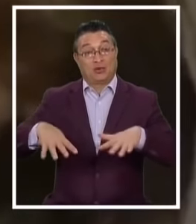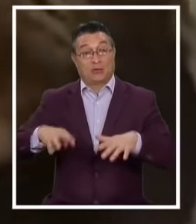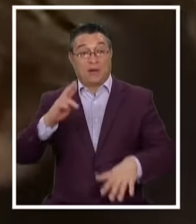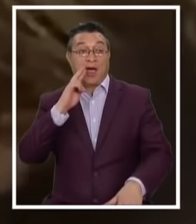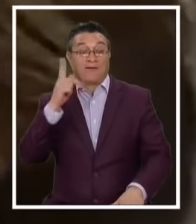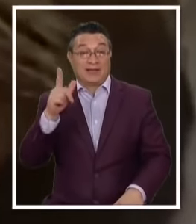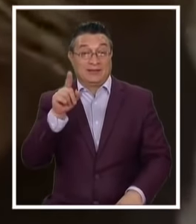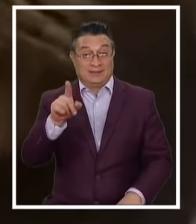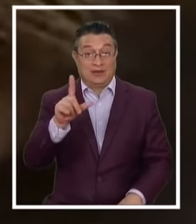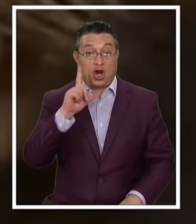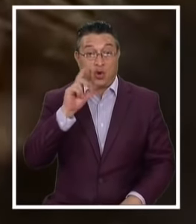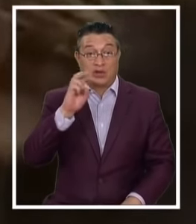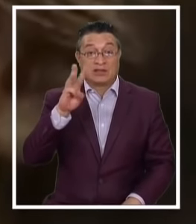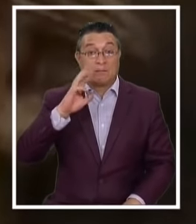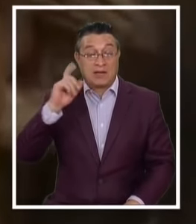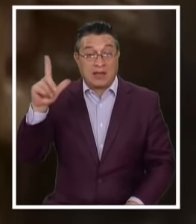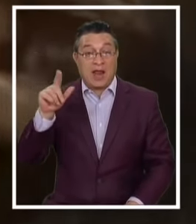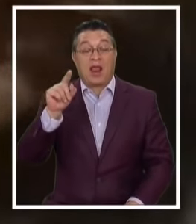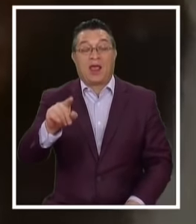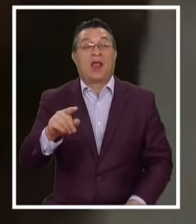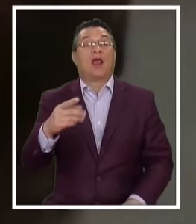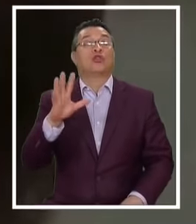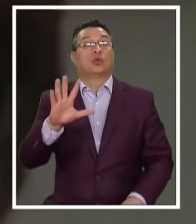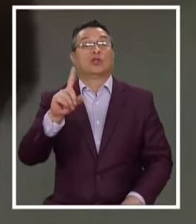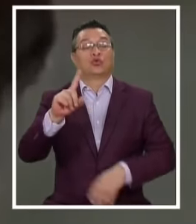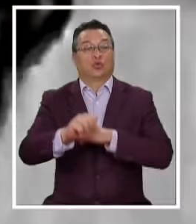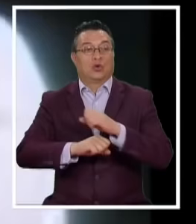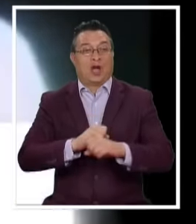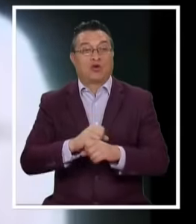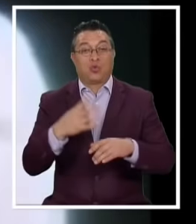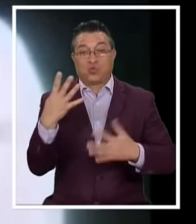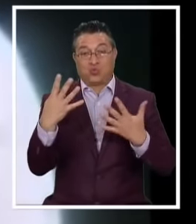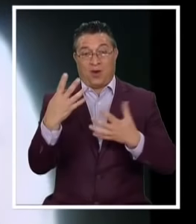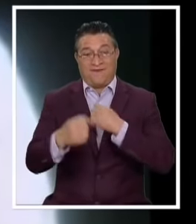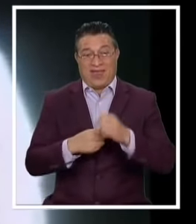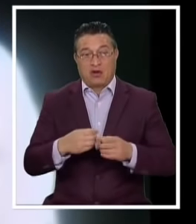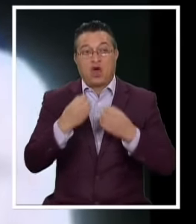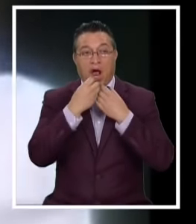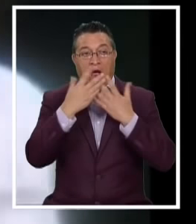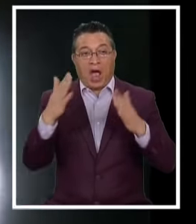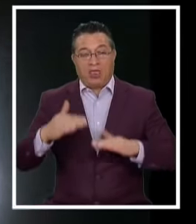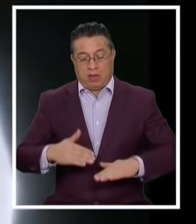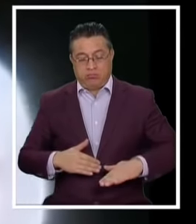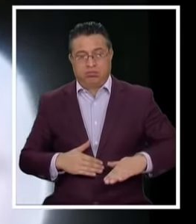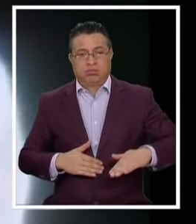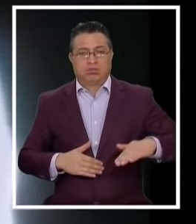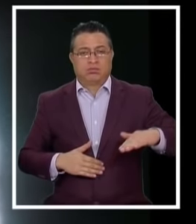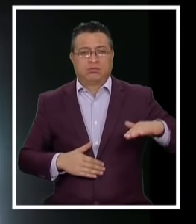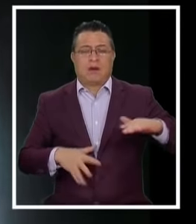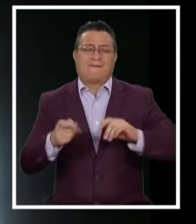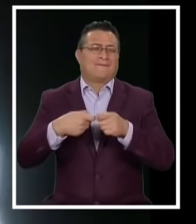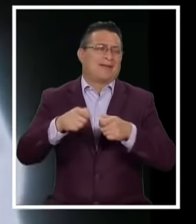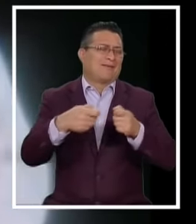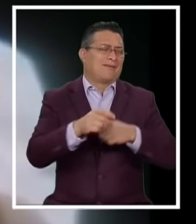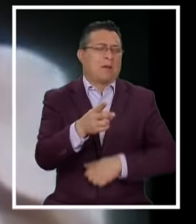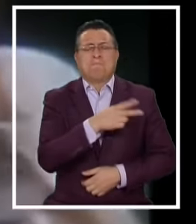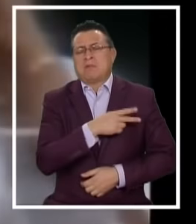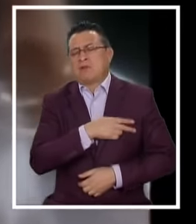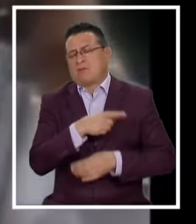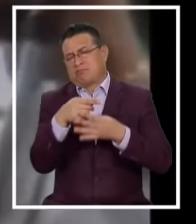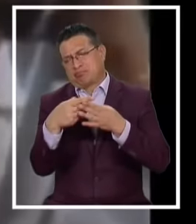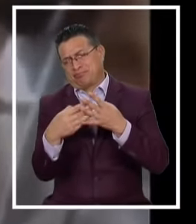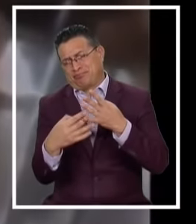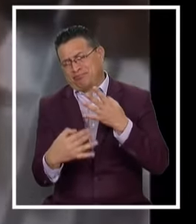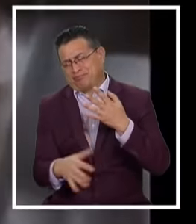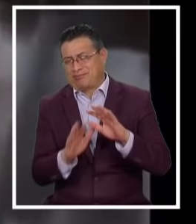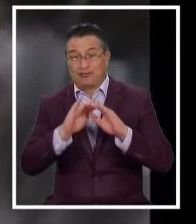abril Luis Miguel Cumple 51 años Desde los 9 Ha estado sobre un escenario Una carrera llena de éxitos Récord de ventas Premios y reconocimiento